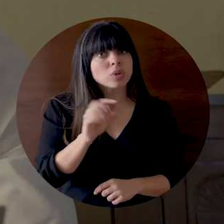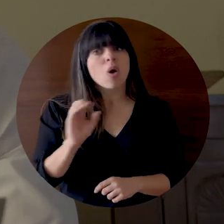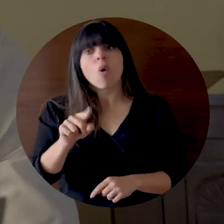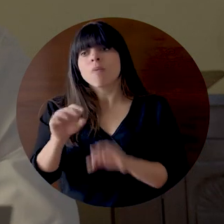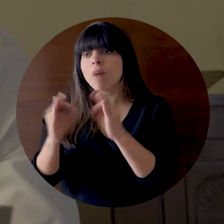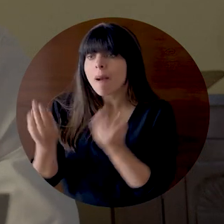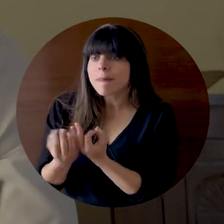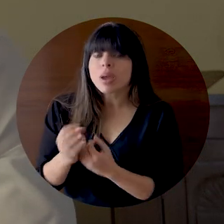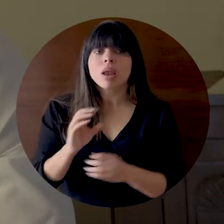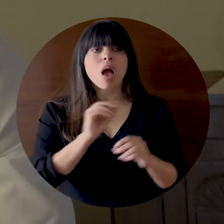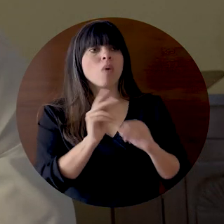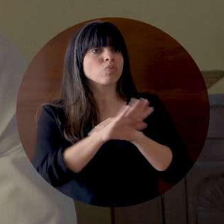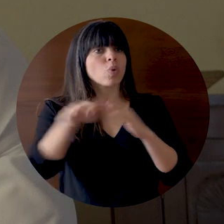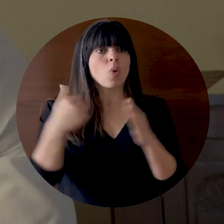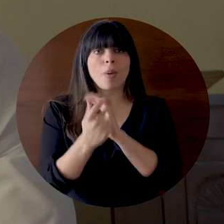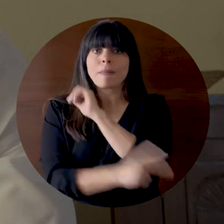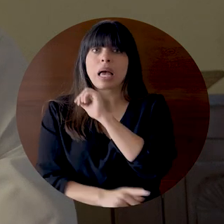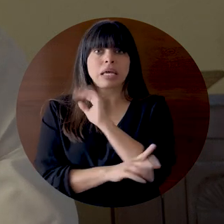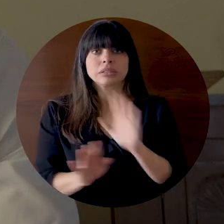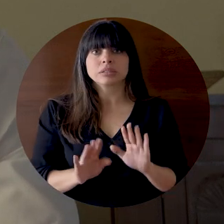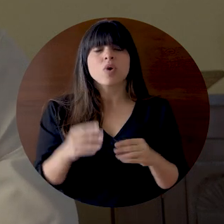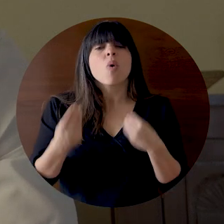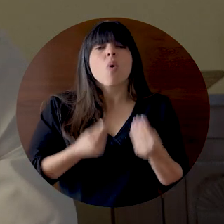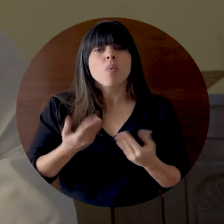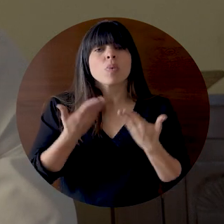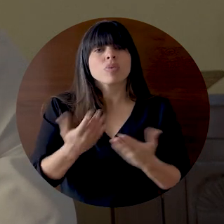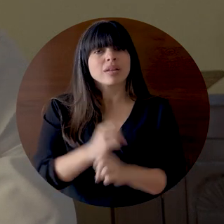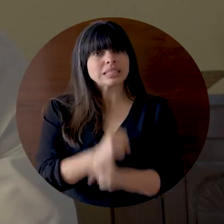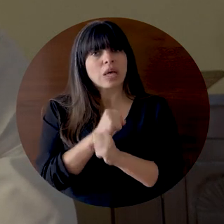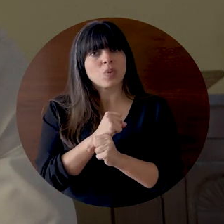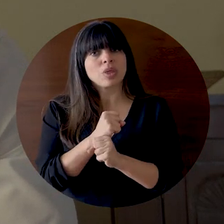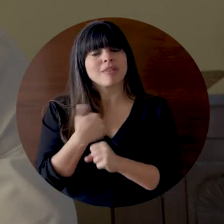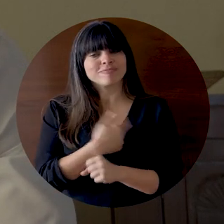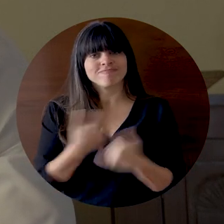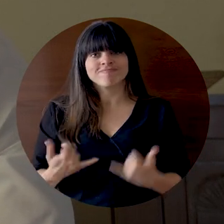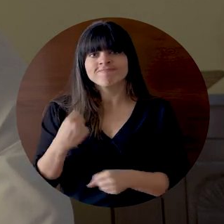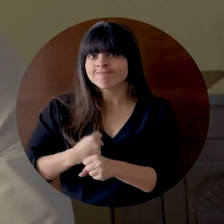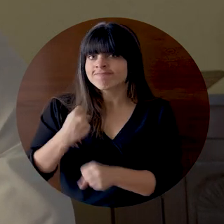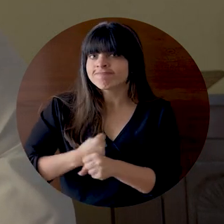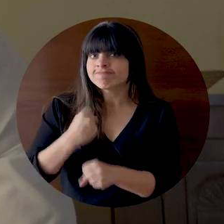o para todo el país. Y para darte esa seguridad, estamos trabajando.